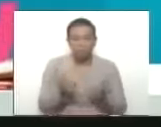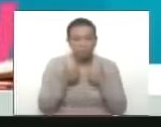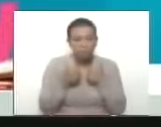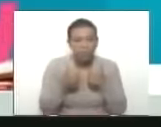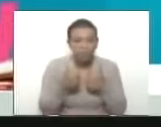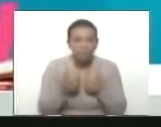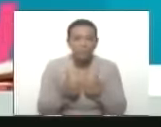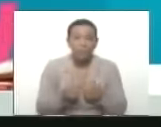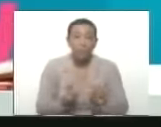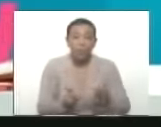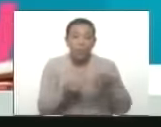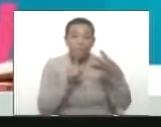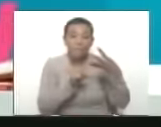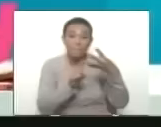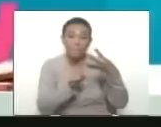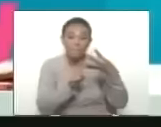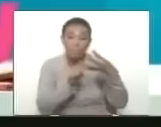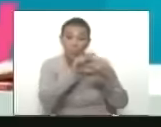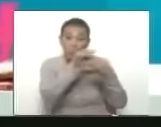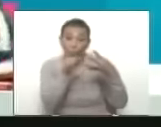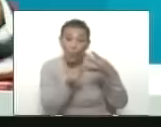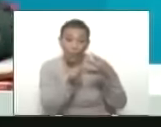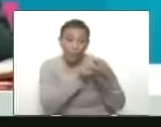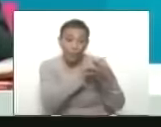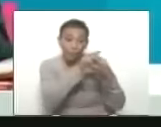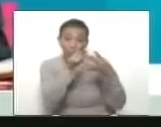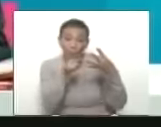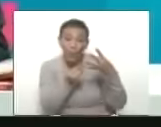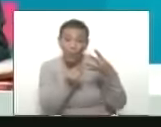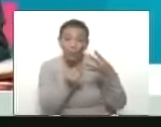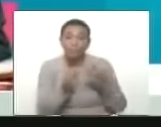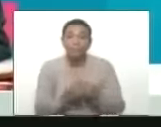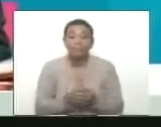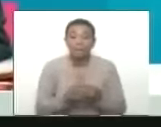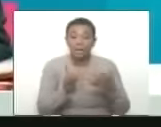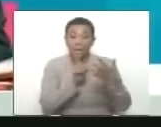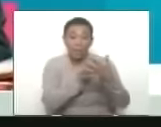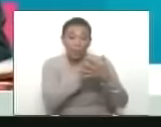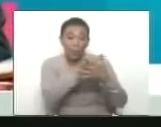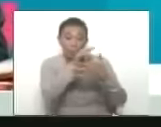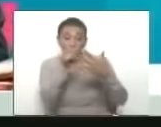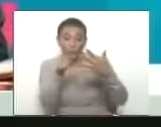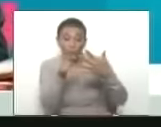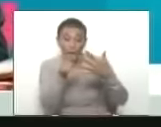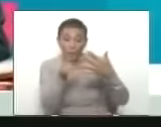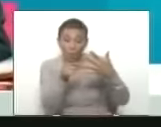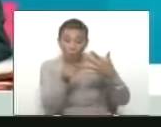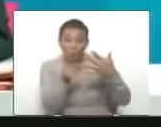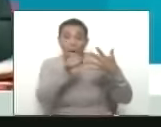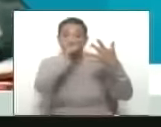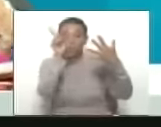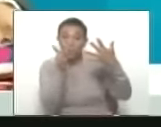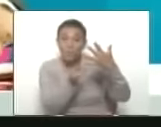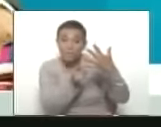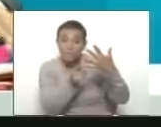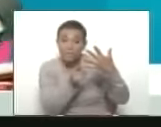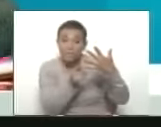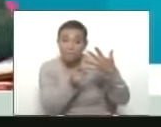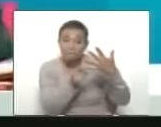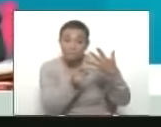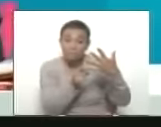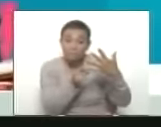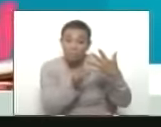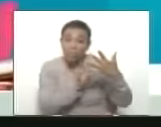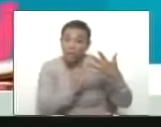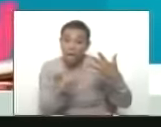tiene que ver con el vértice 4 el vértice 5 bueno del vértice 5